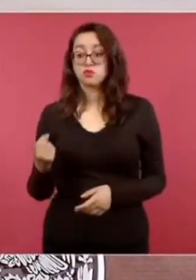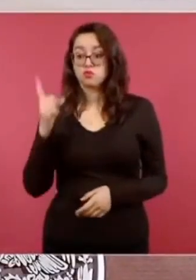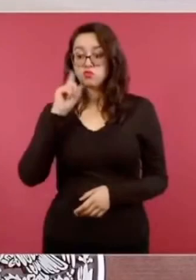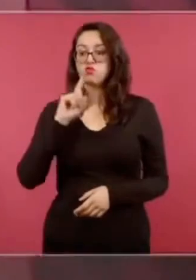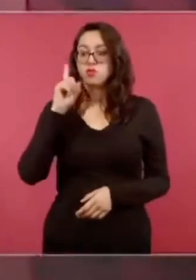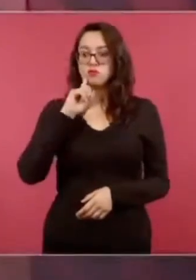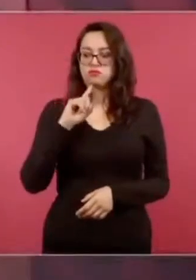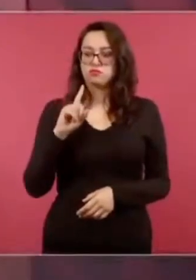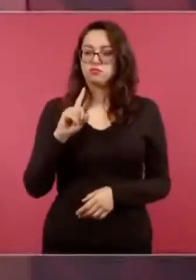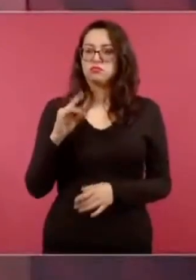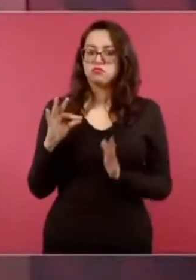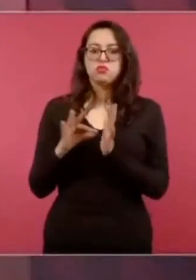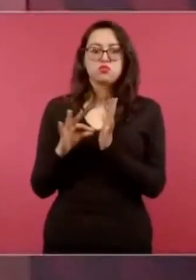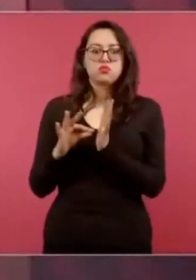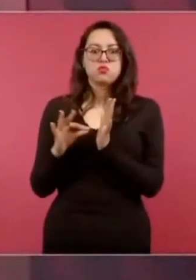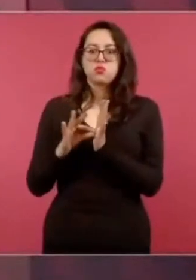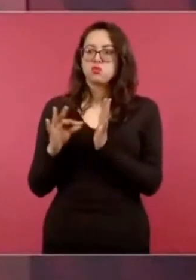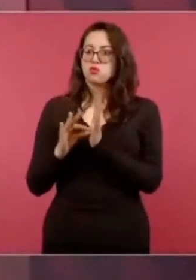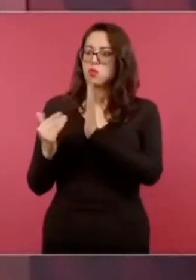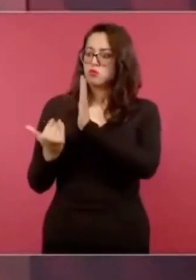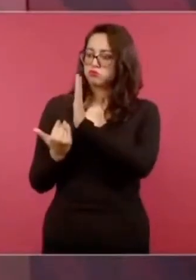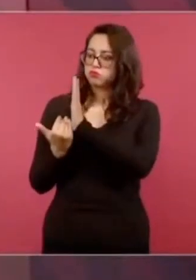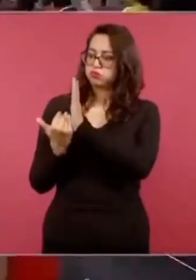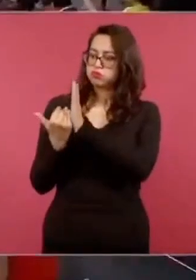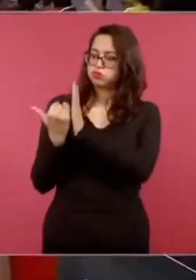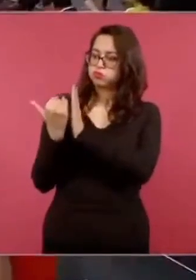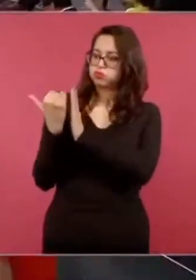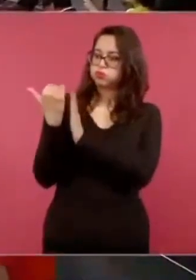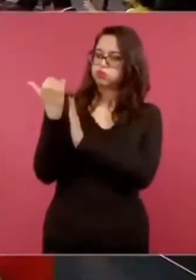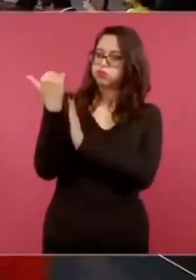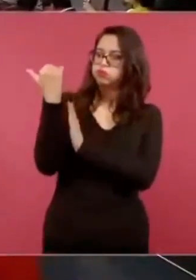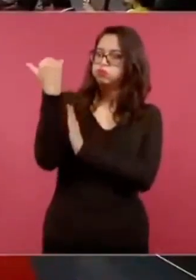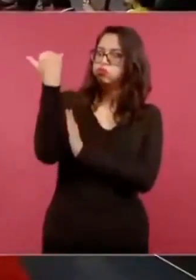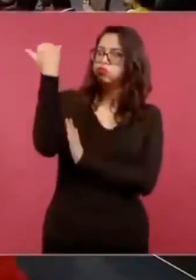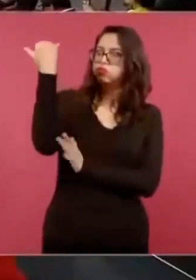va arriba, de repente es asesinado.